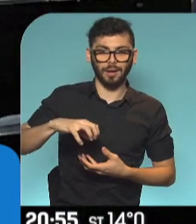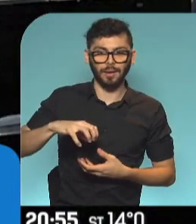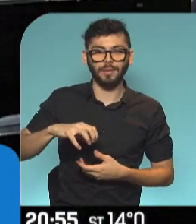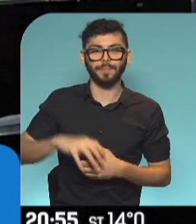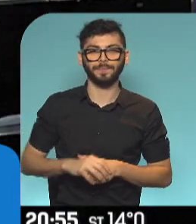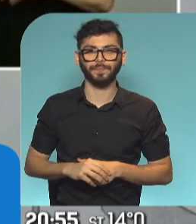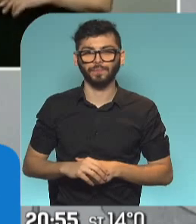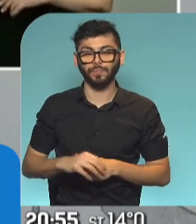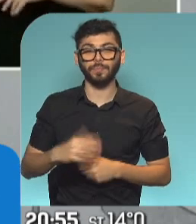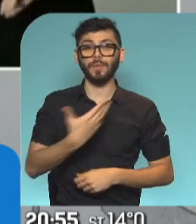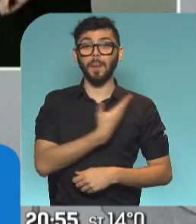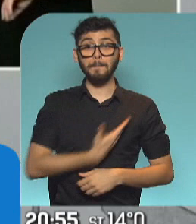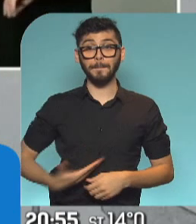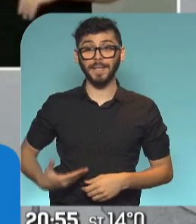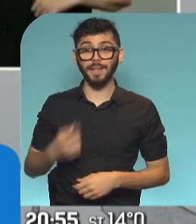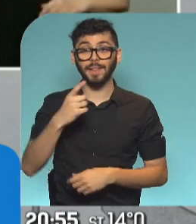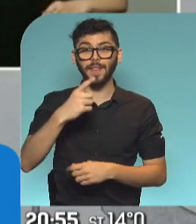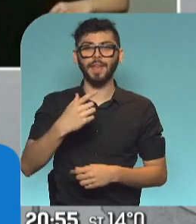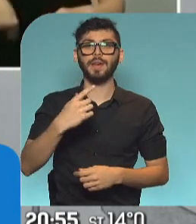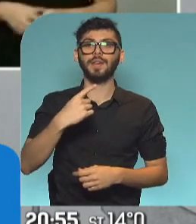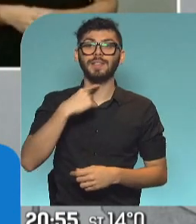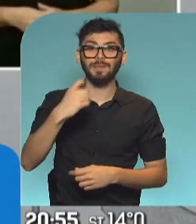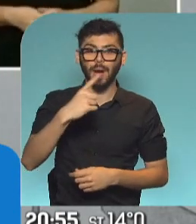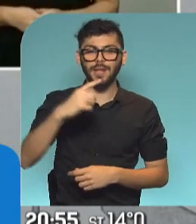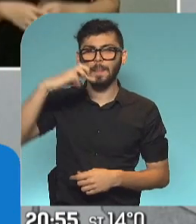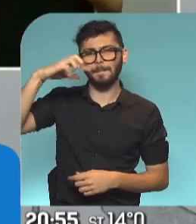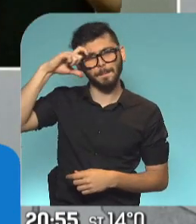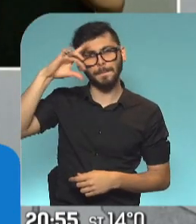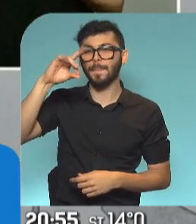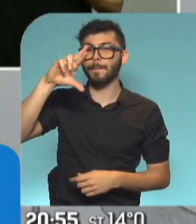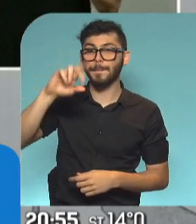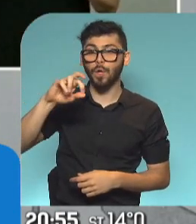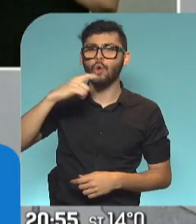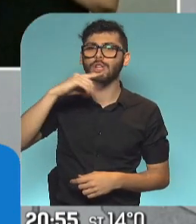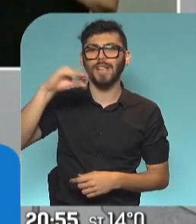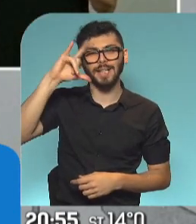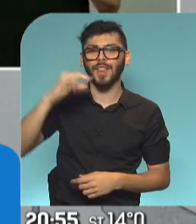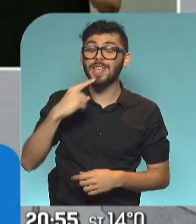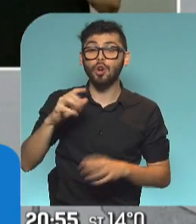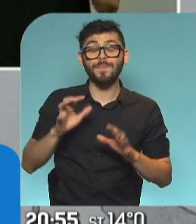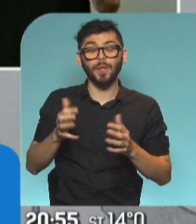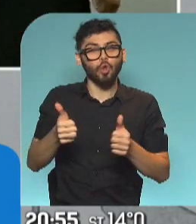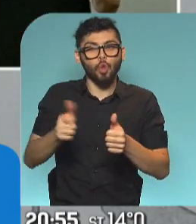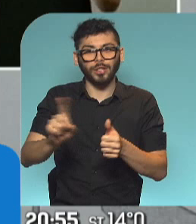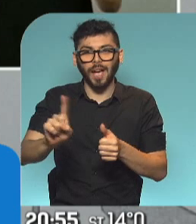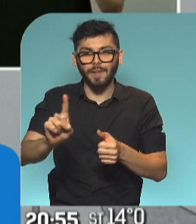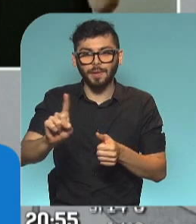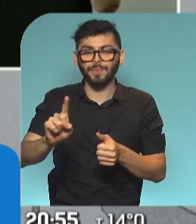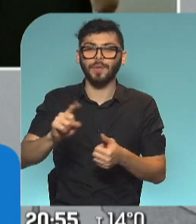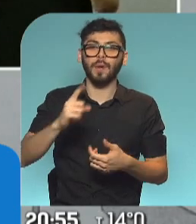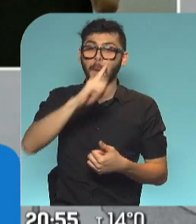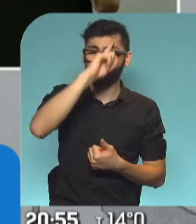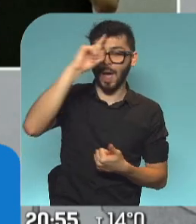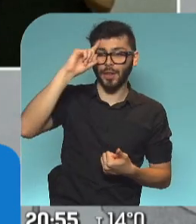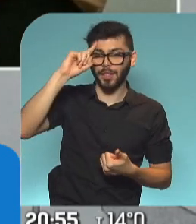van bien, dijo el presidente del gobierno español, Pedro Sánchez. Madrid, Baleares, Cataluña y Valencia fueron las